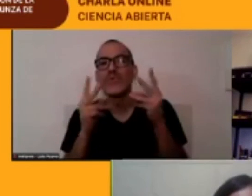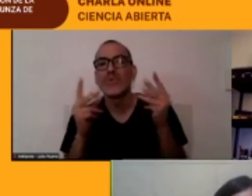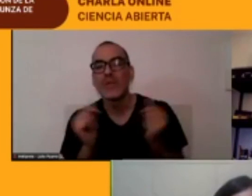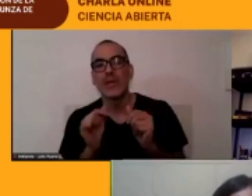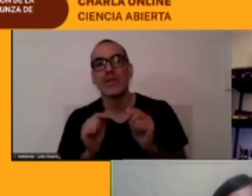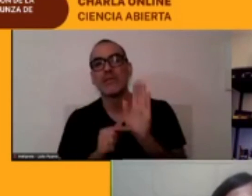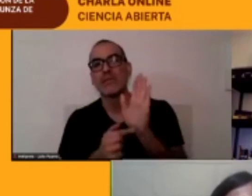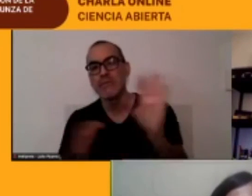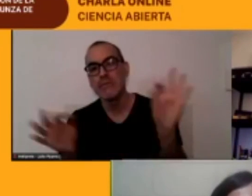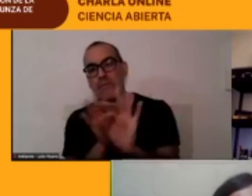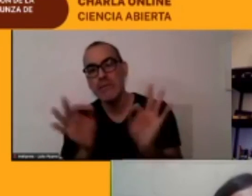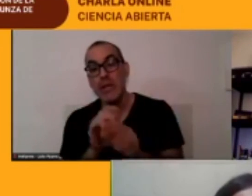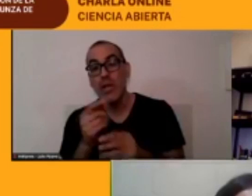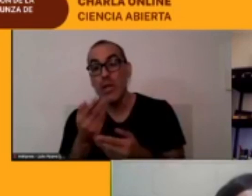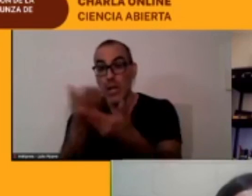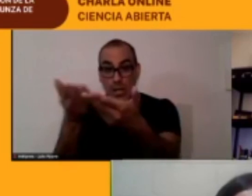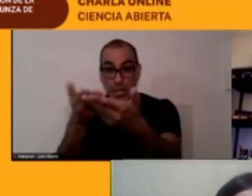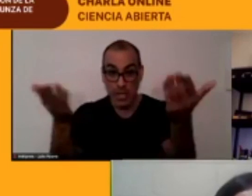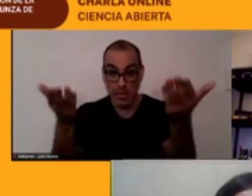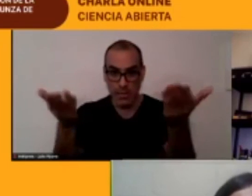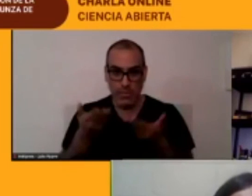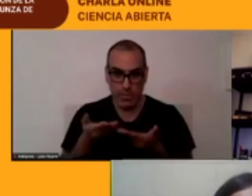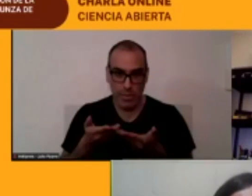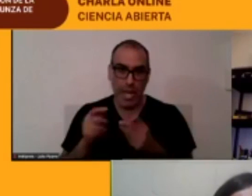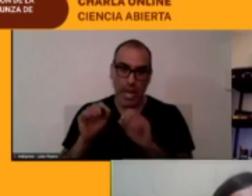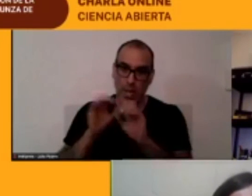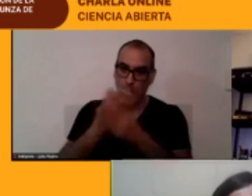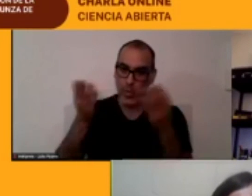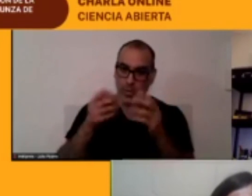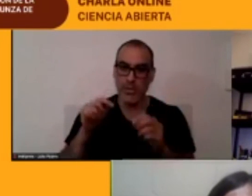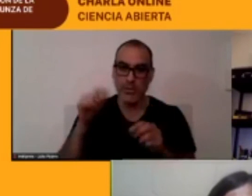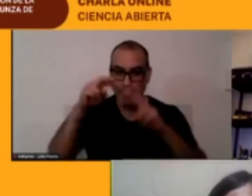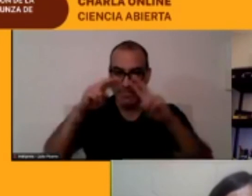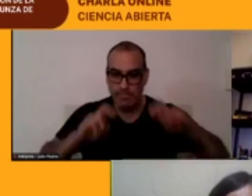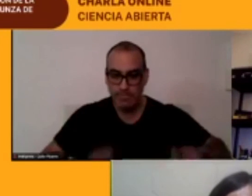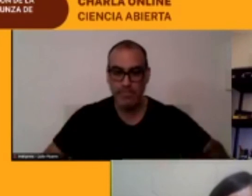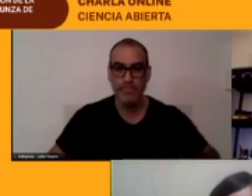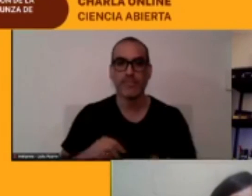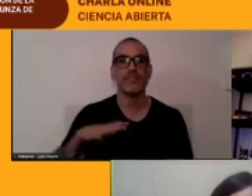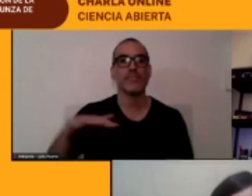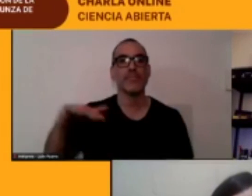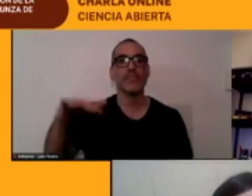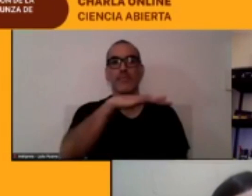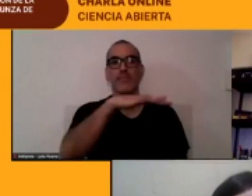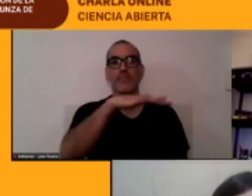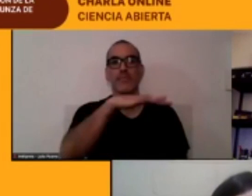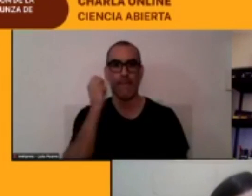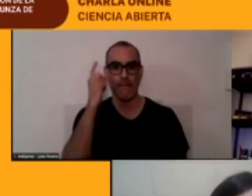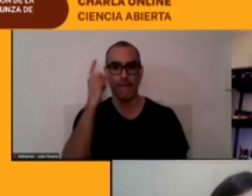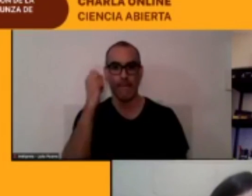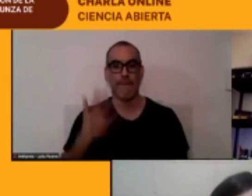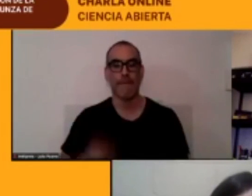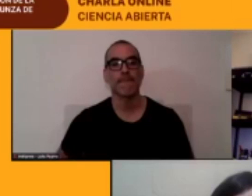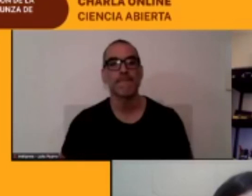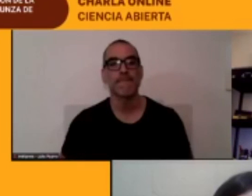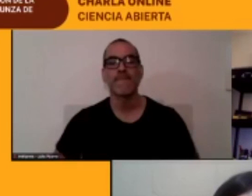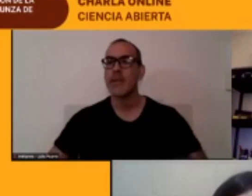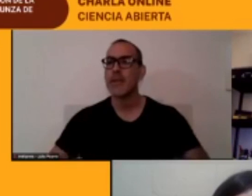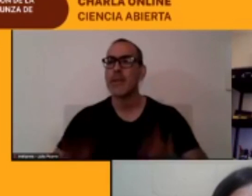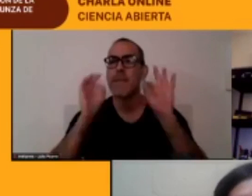vasto espacio de conocimiento perfecto Elizabeth queremos agradecer tu